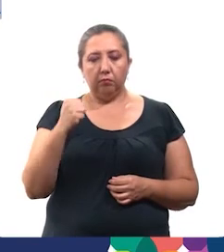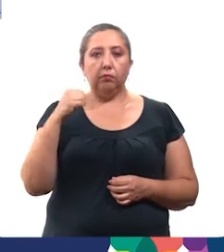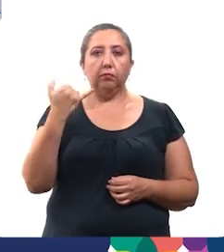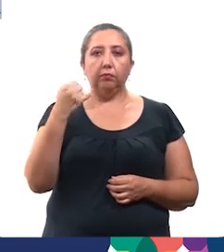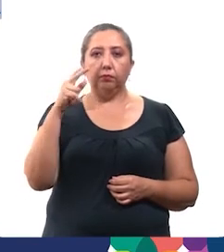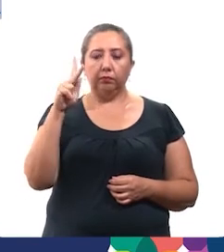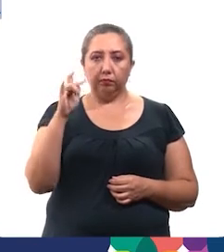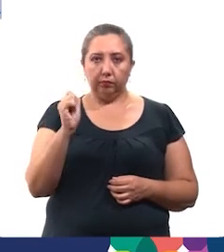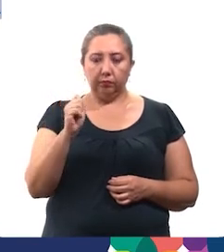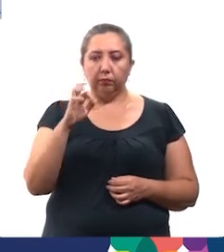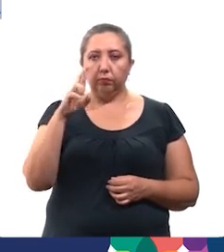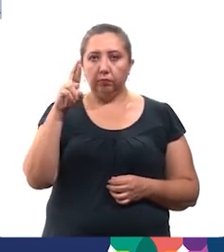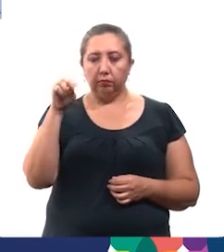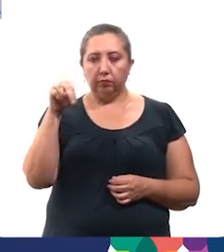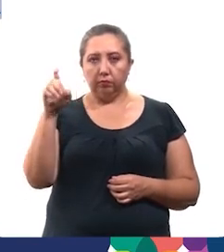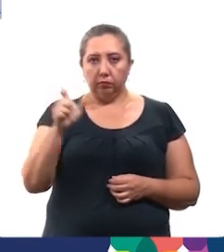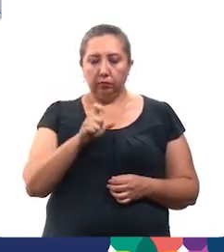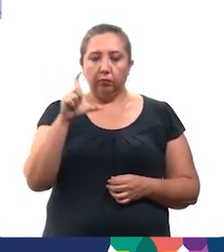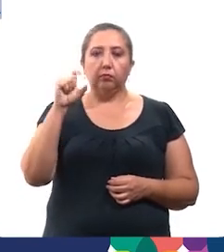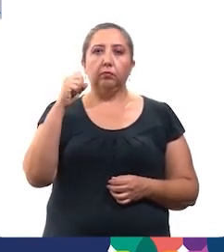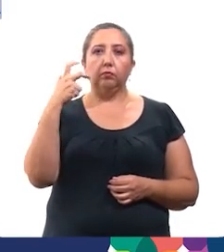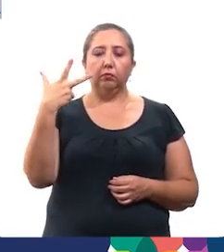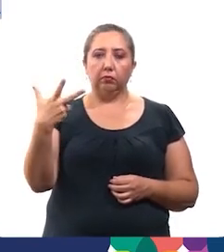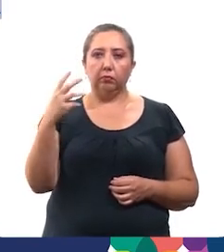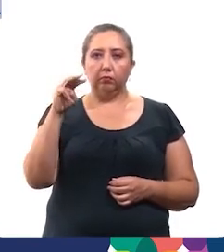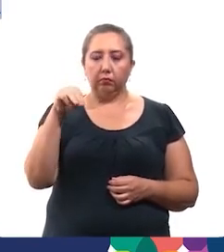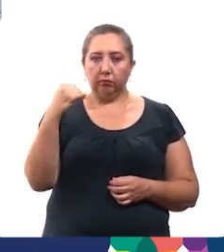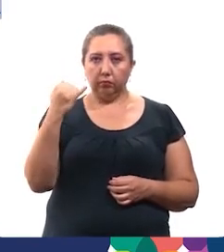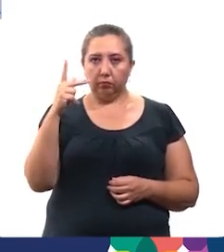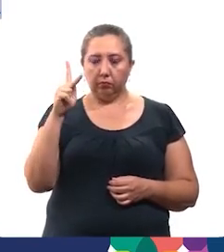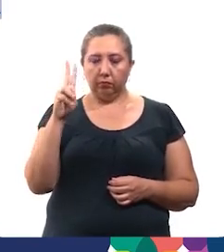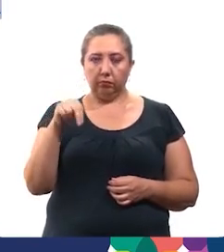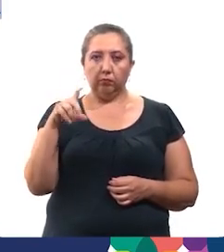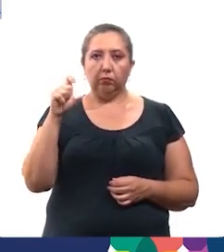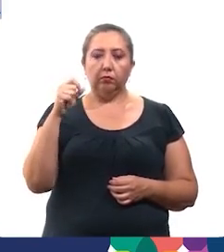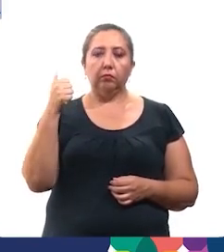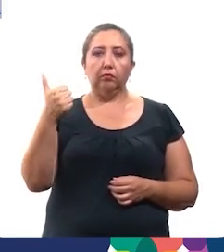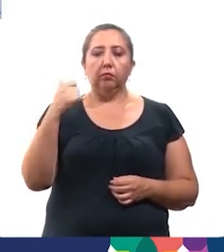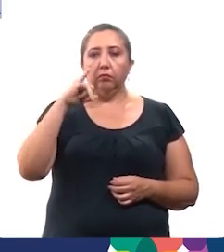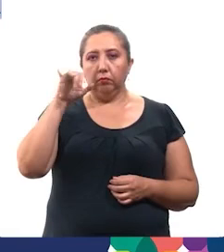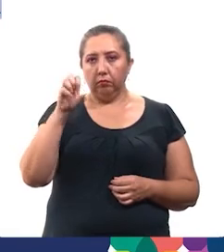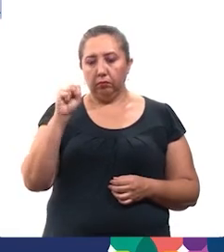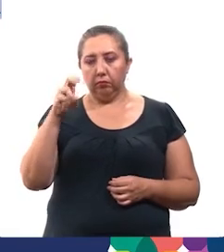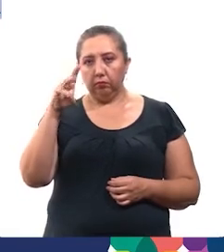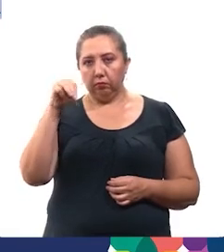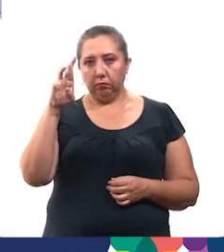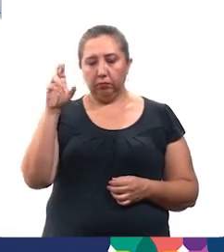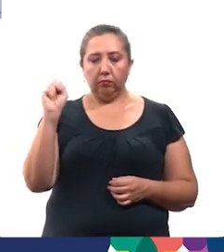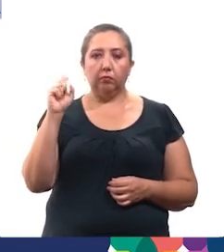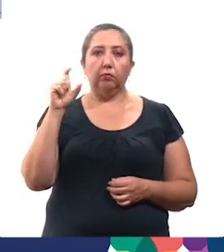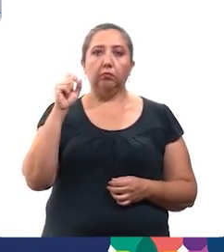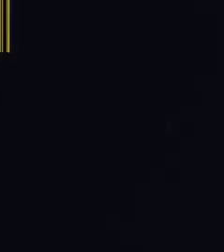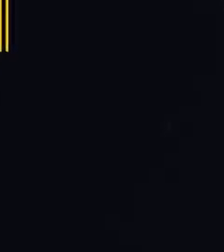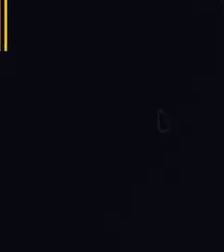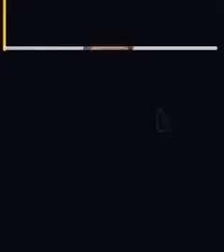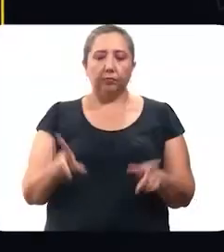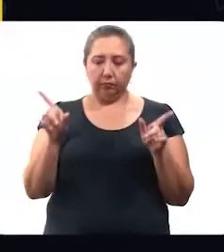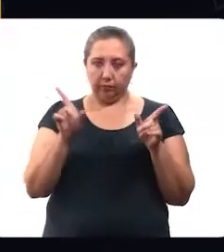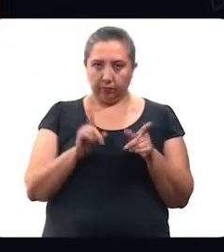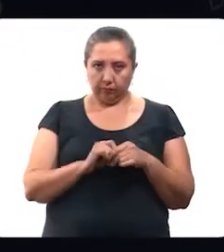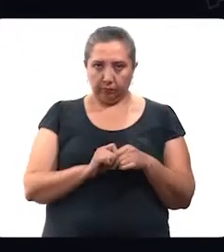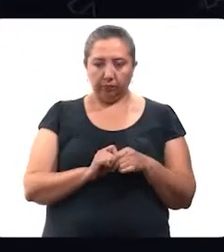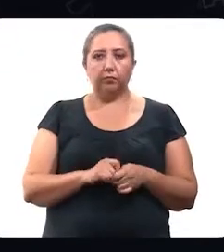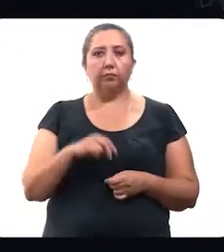yolale koronaviruso, ixil buha kohanobo, yan 7,619 juntulule geetsel yaniko, matubukti o le kohanelo, tu ilal tumbish